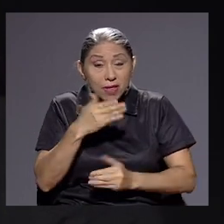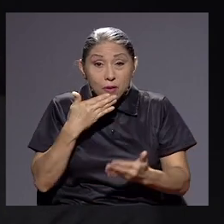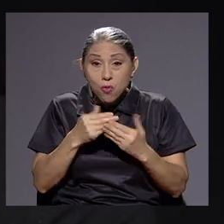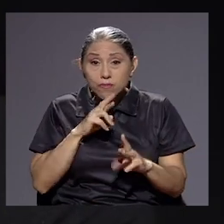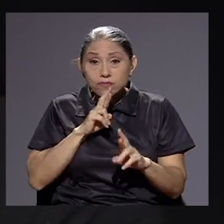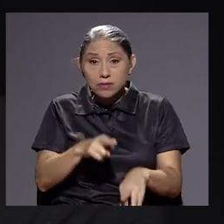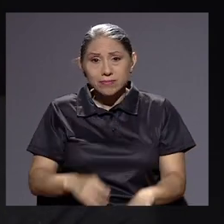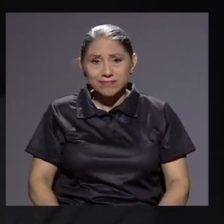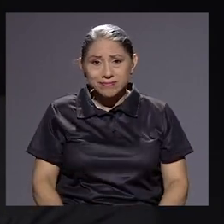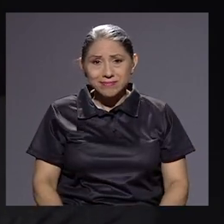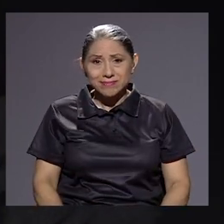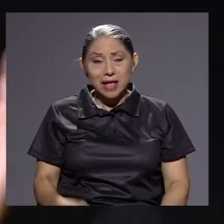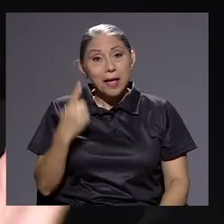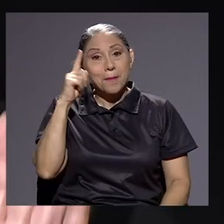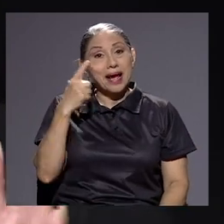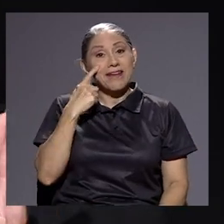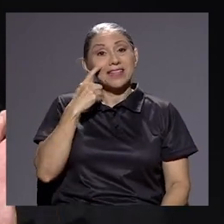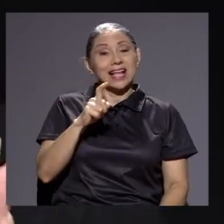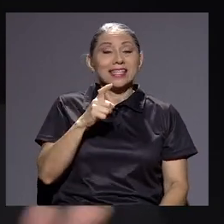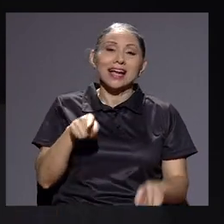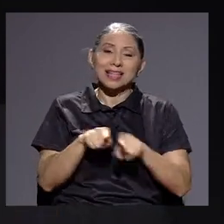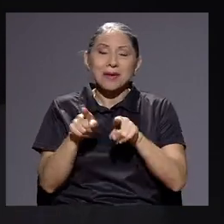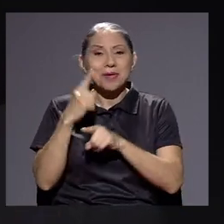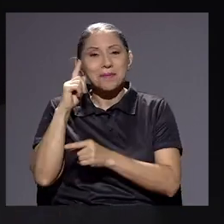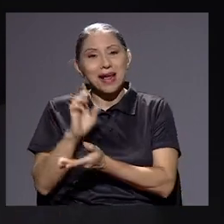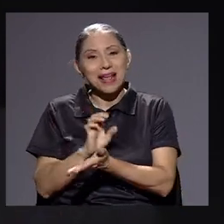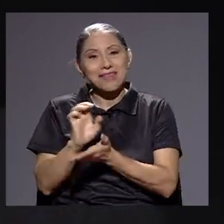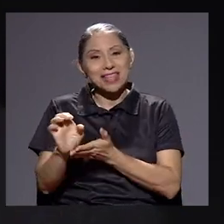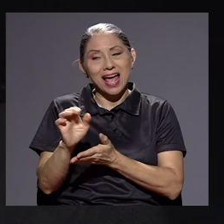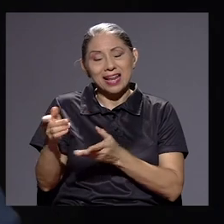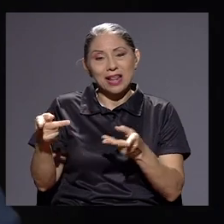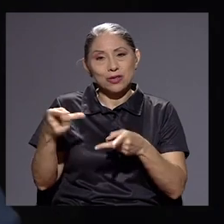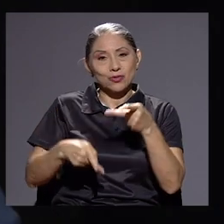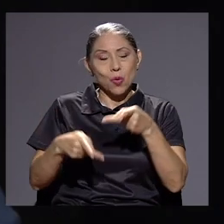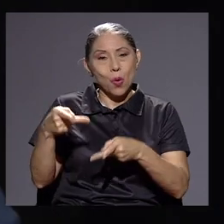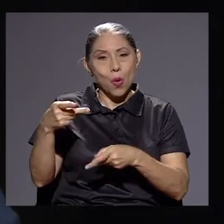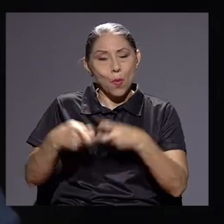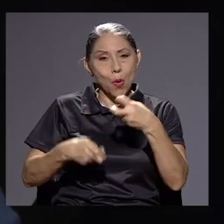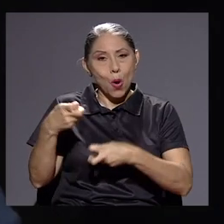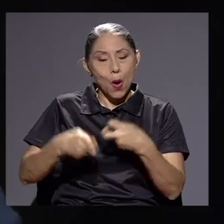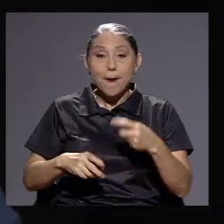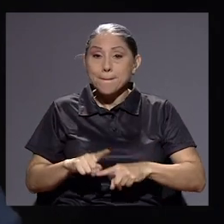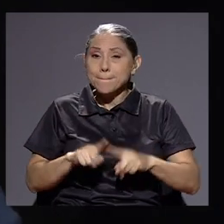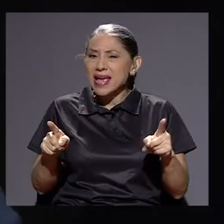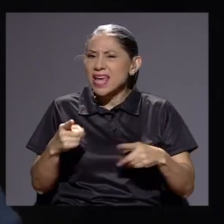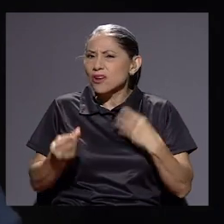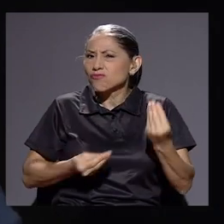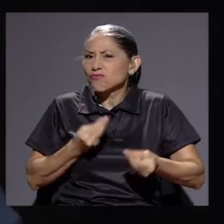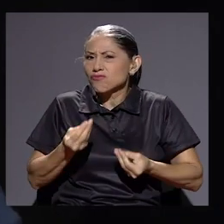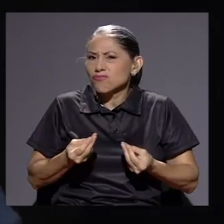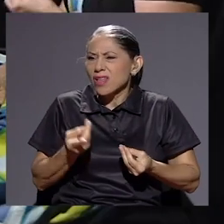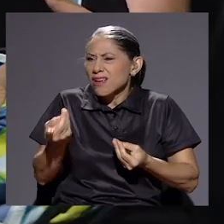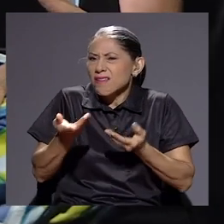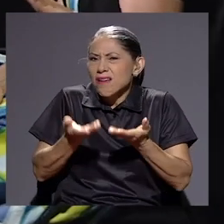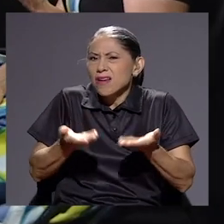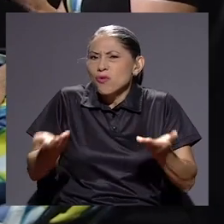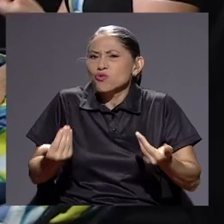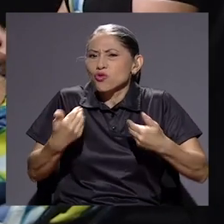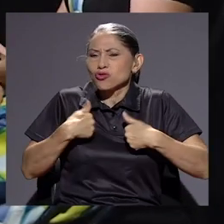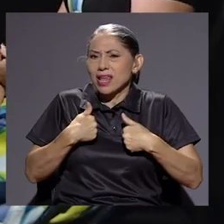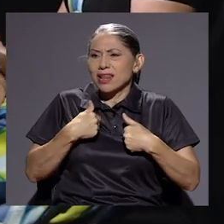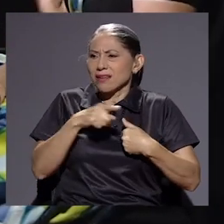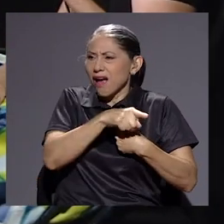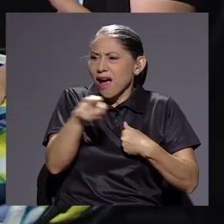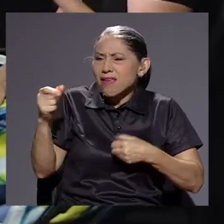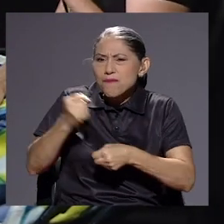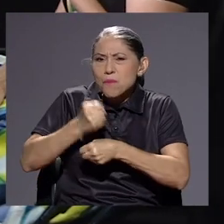Tanto para fiscalizar como para evitar lo que dice que está evitando, ahora las dos cosas. Pero volvemos a lo mismo. ¿Qué recursos tiene? ¿Qué personal